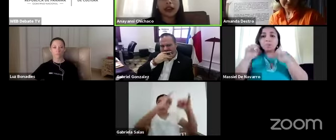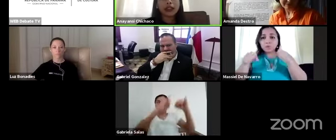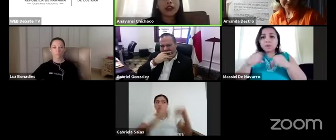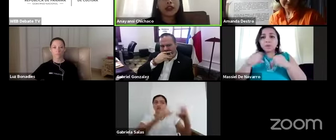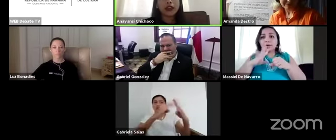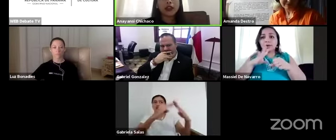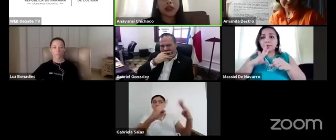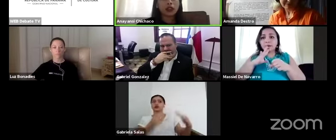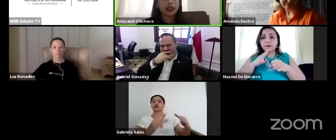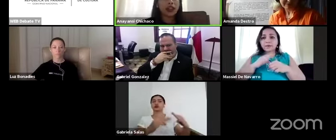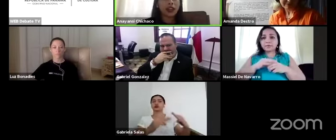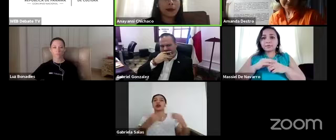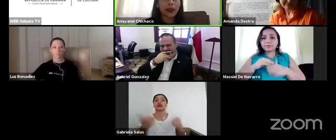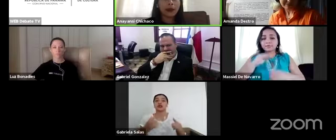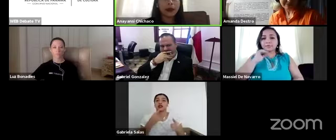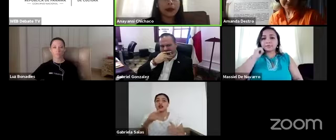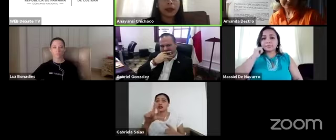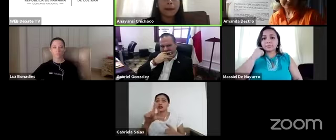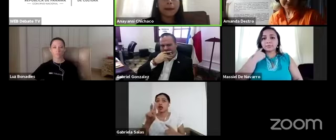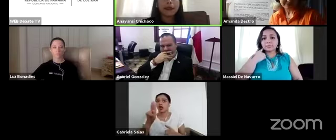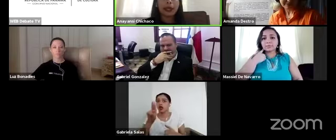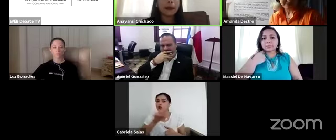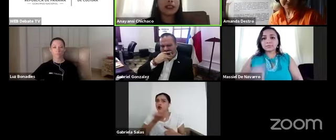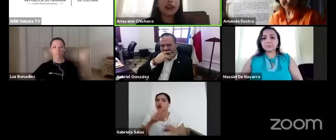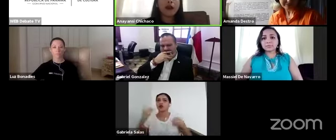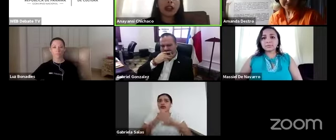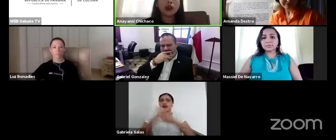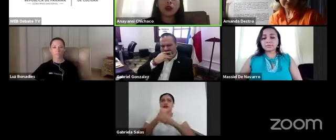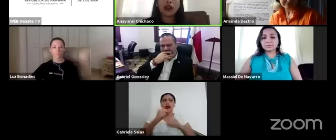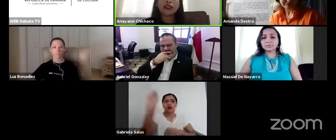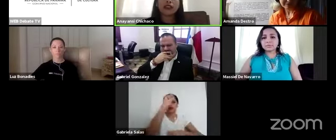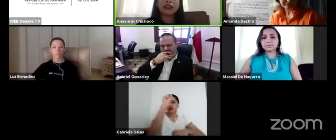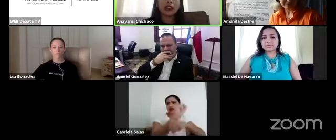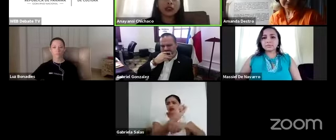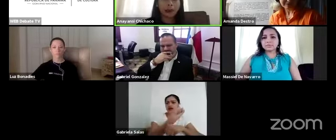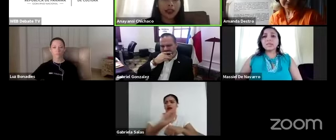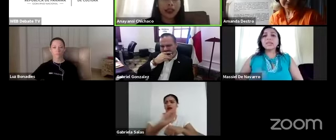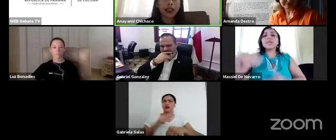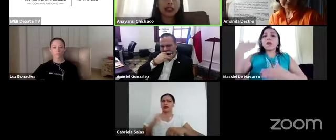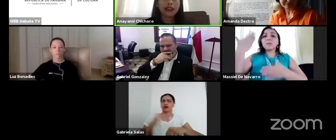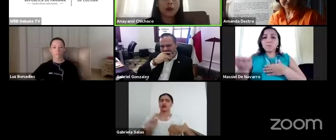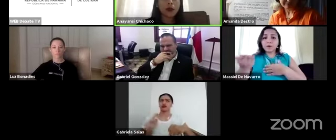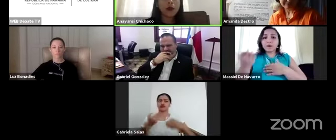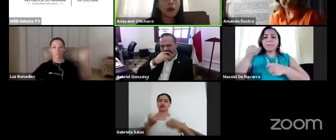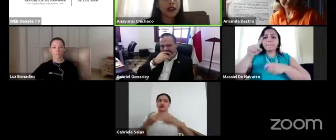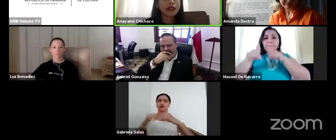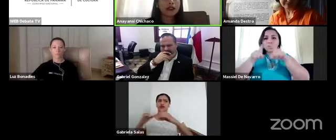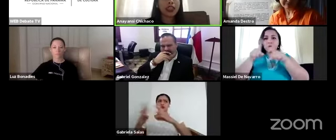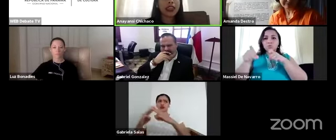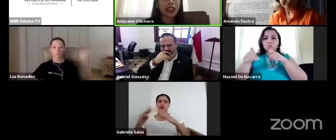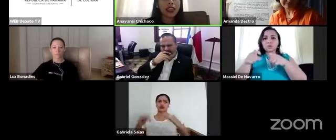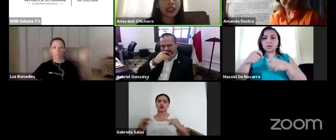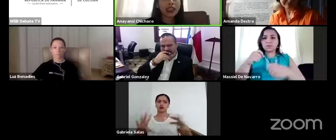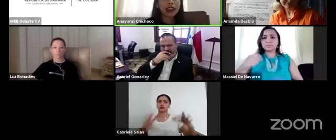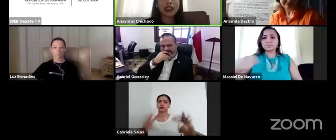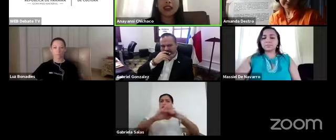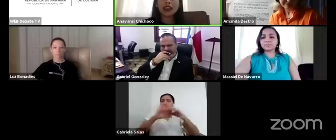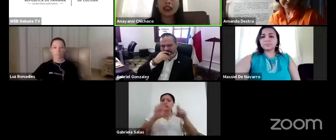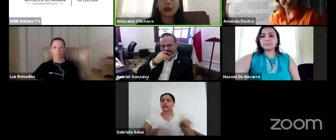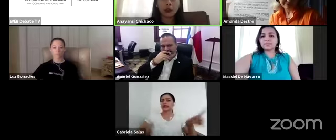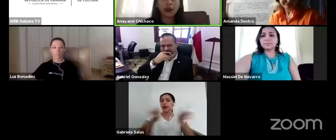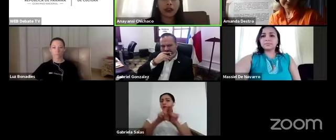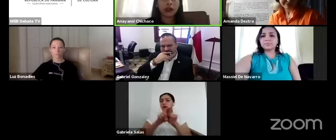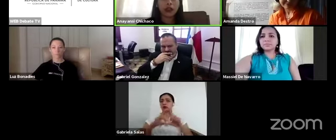trabajar con la sociedad de la mano de repente ahora nos toca sentarnos también analizar un poco más sobre qué